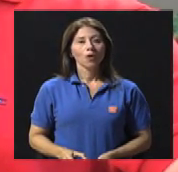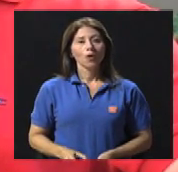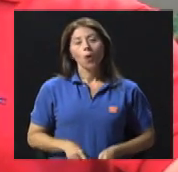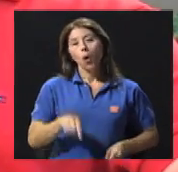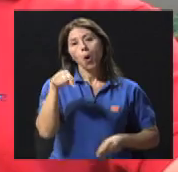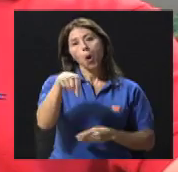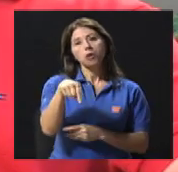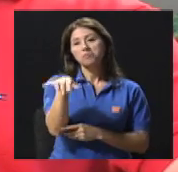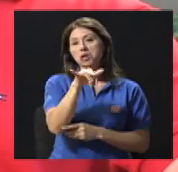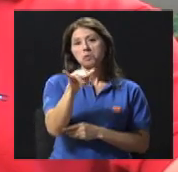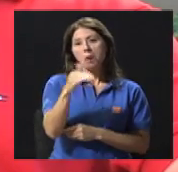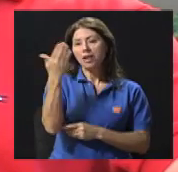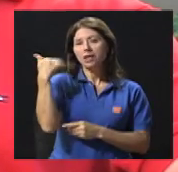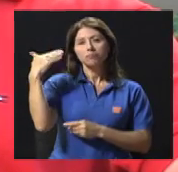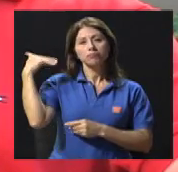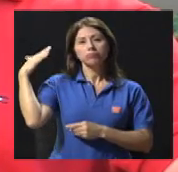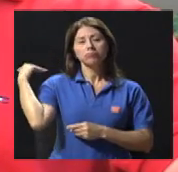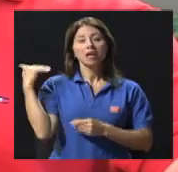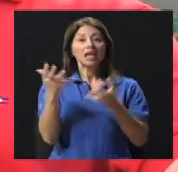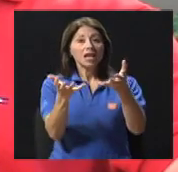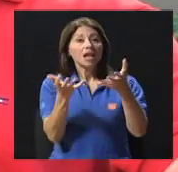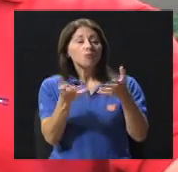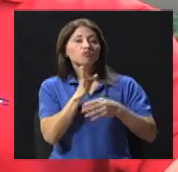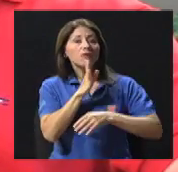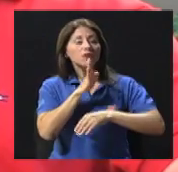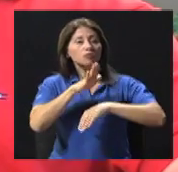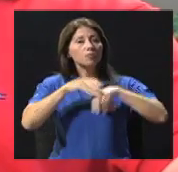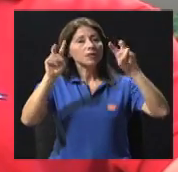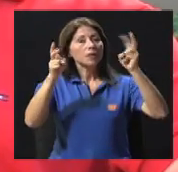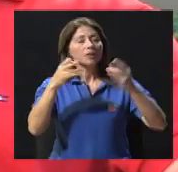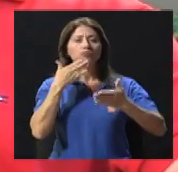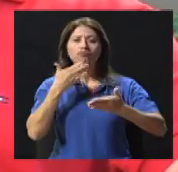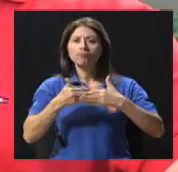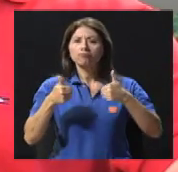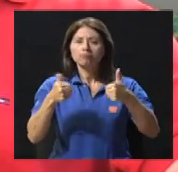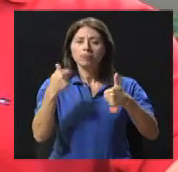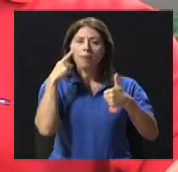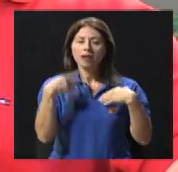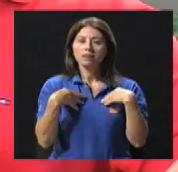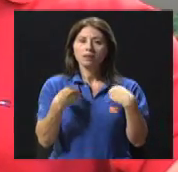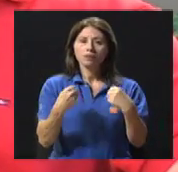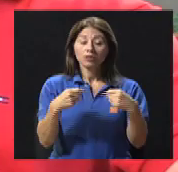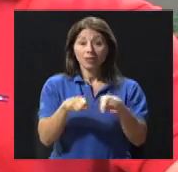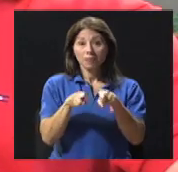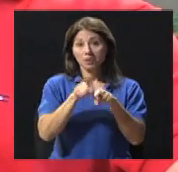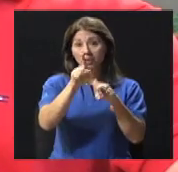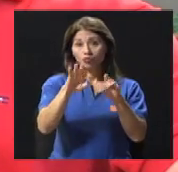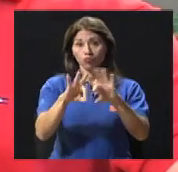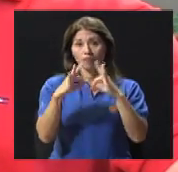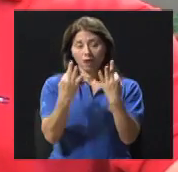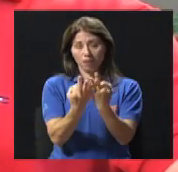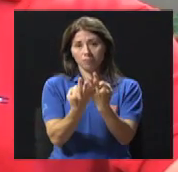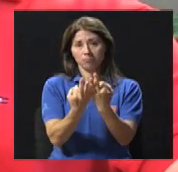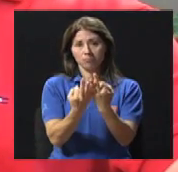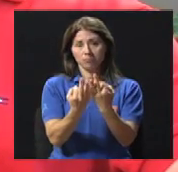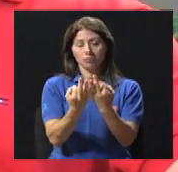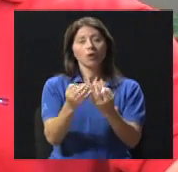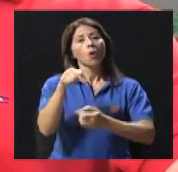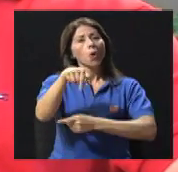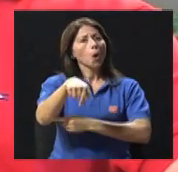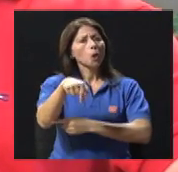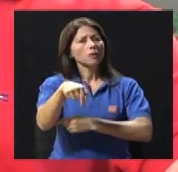ustedes temas que sean de beneficio para su salud y el bienestar de sus seres queridos. Es por esto que hoy queremos